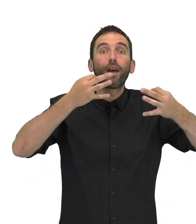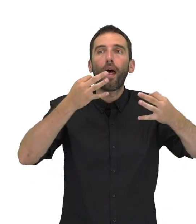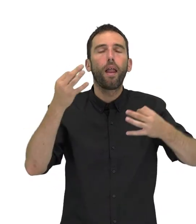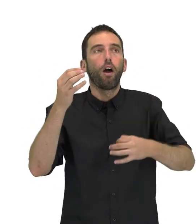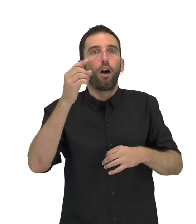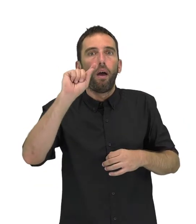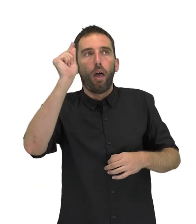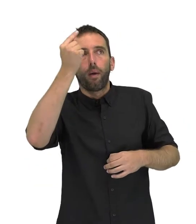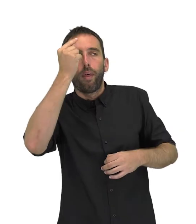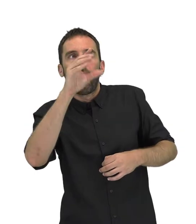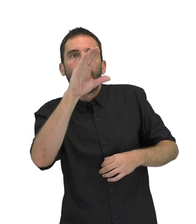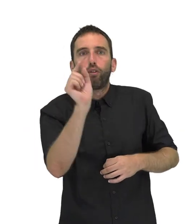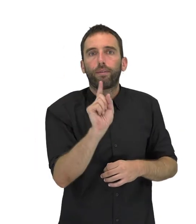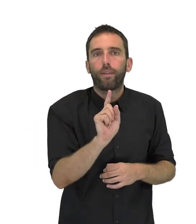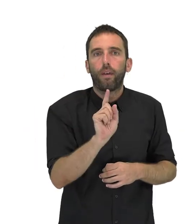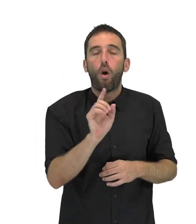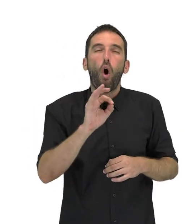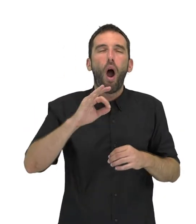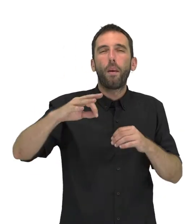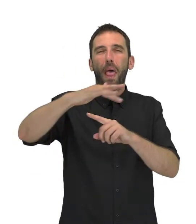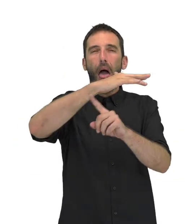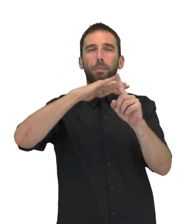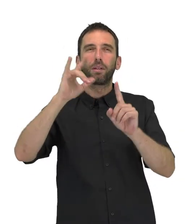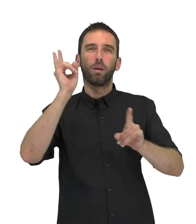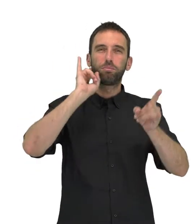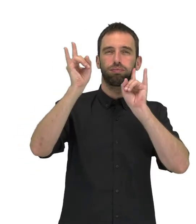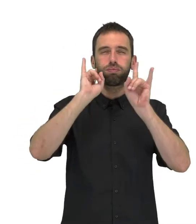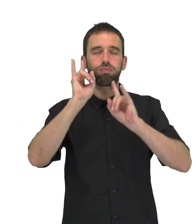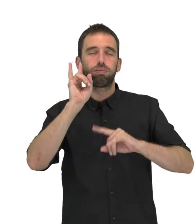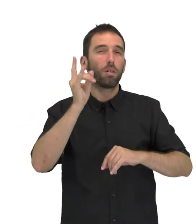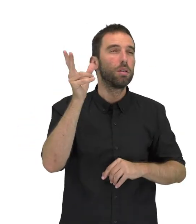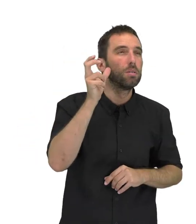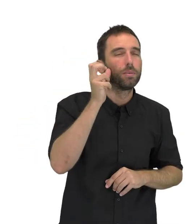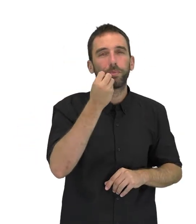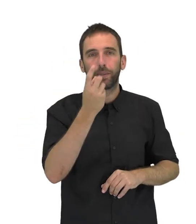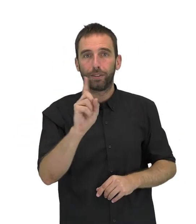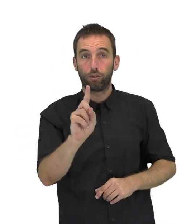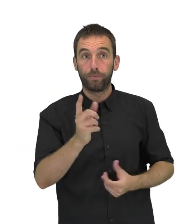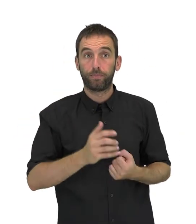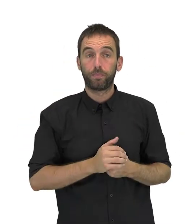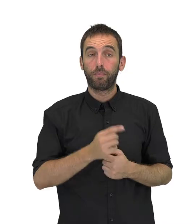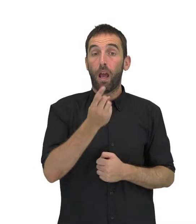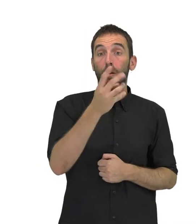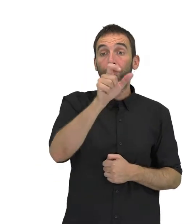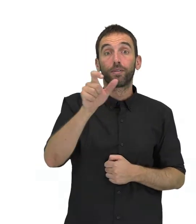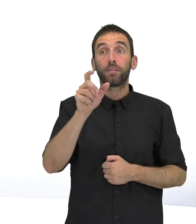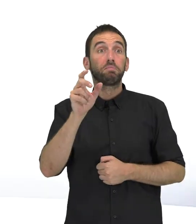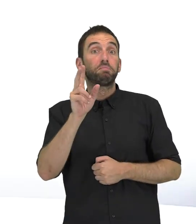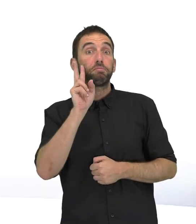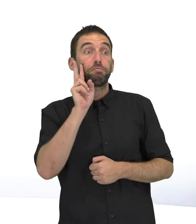vídeo o se encuentran en un ambiente ruidoso. Otras personas ven el vídeo sin poder activar el audio.